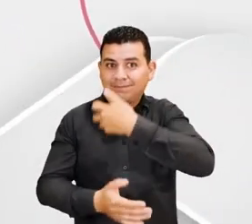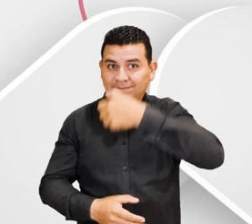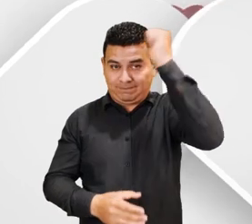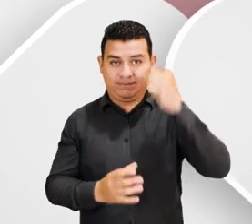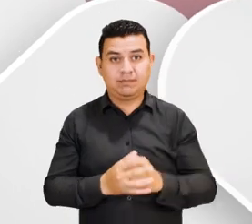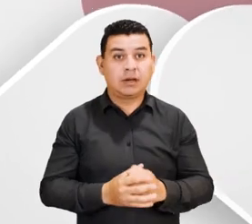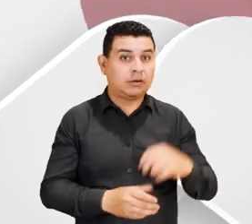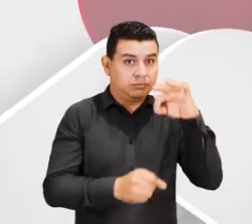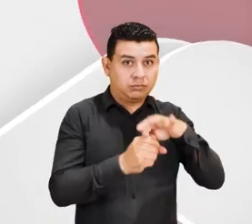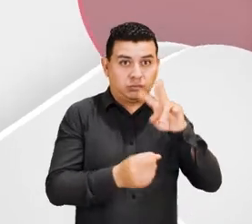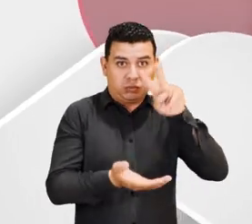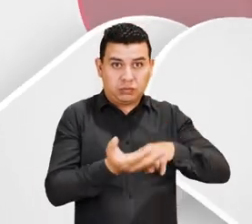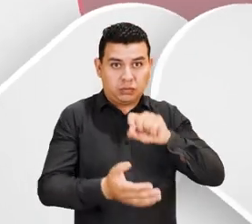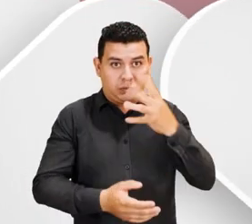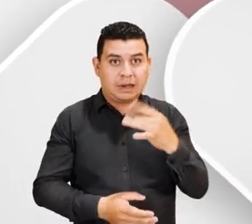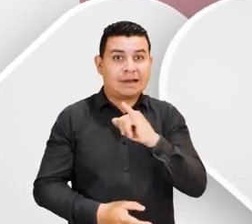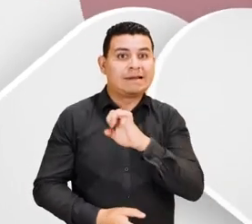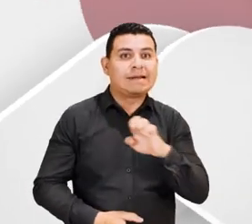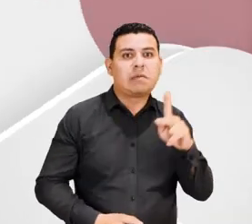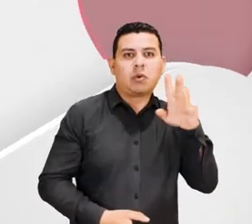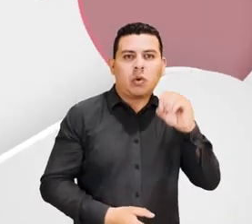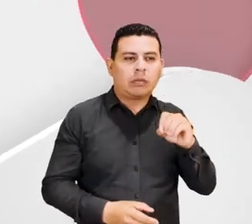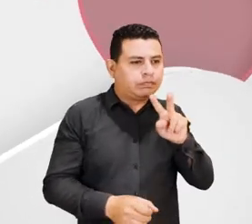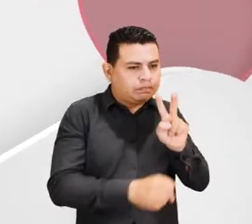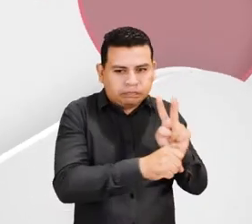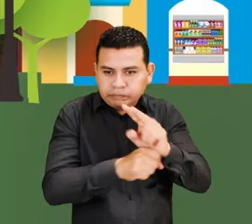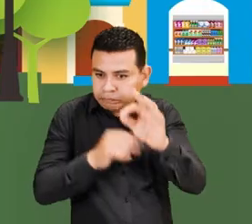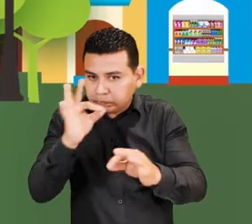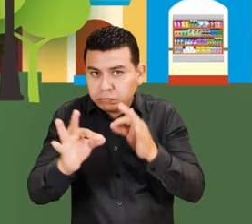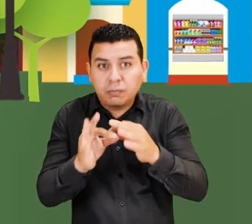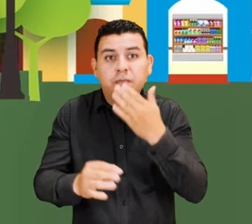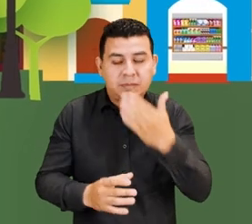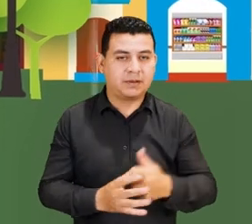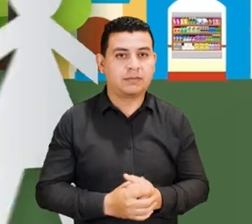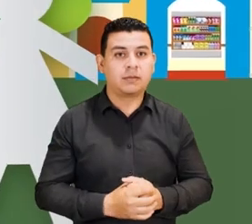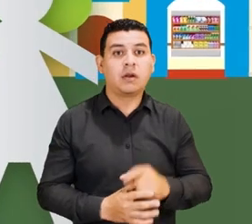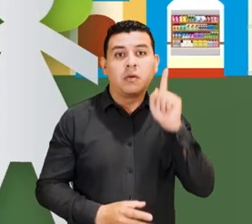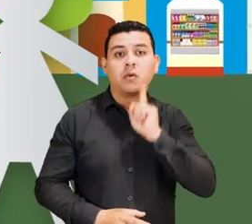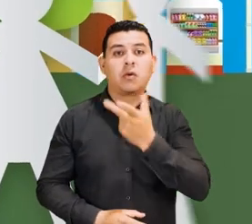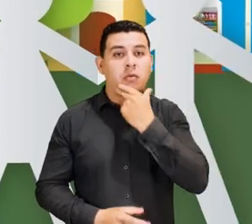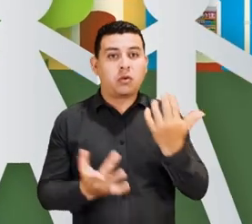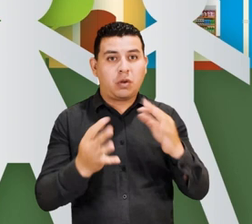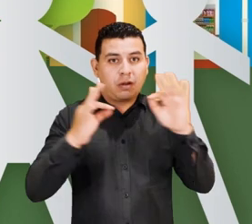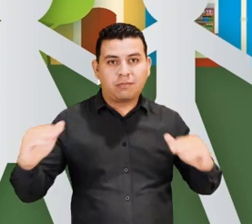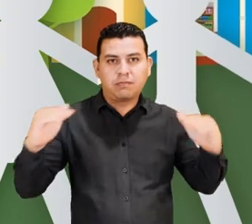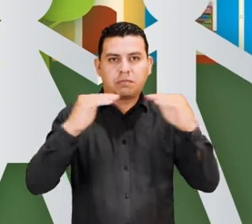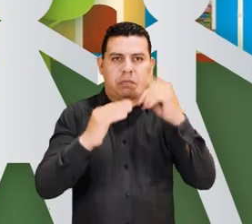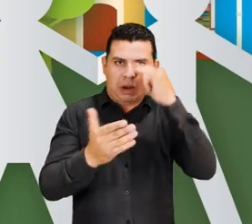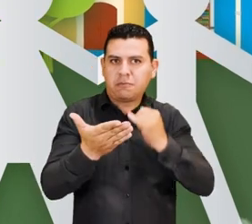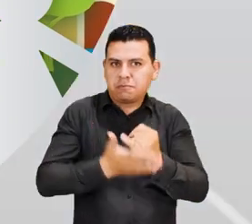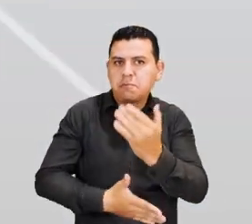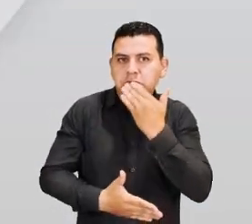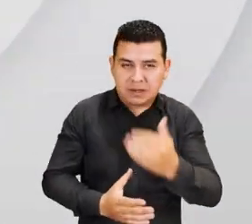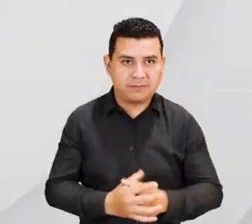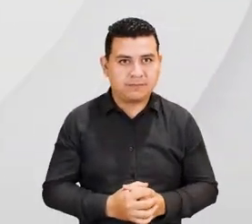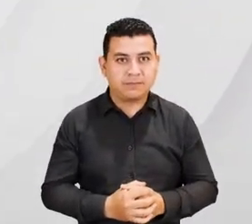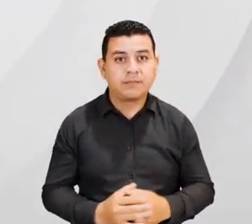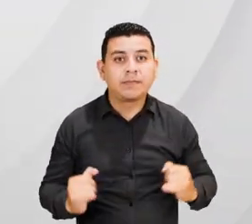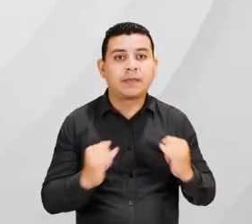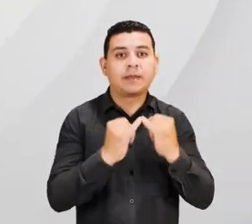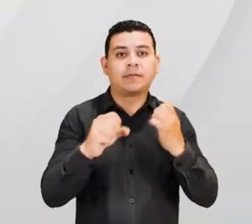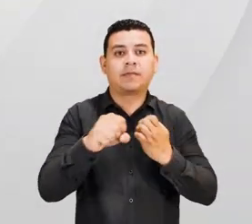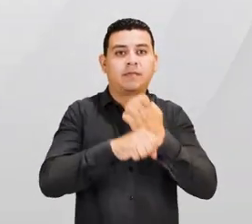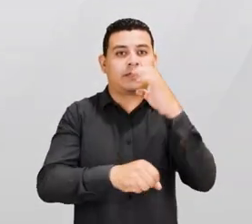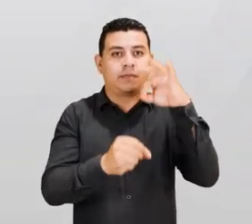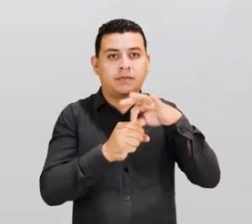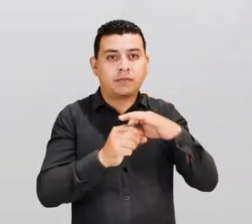elecciones 2024, el IEPCO cuida que este principio se cumpla. La paridad garantiza equilibrio en la toma de decisiones. Instituto